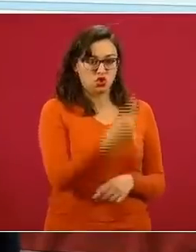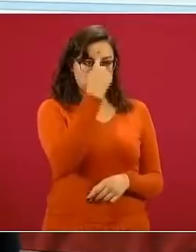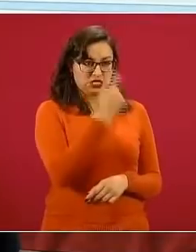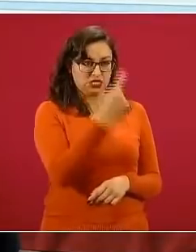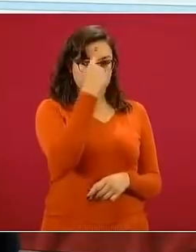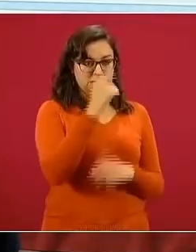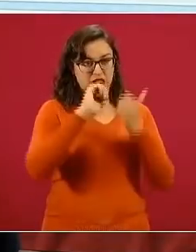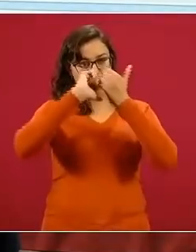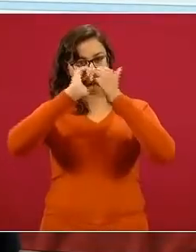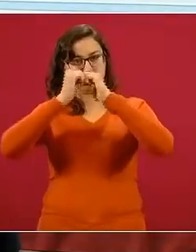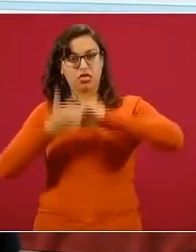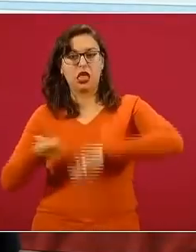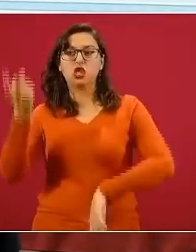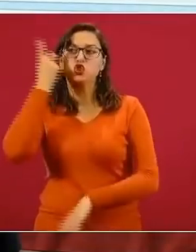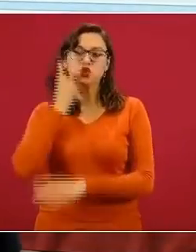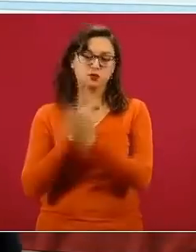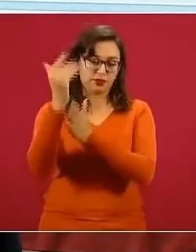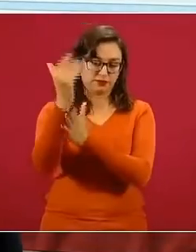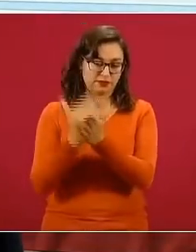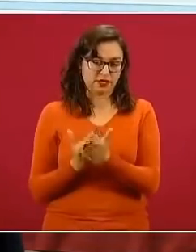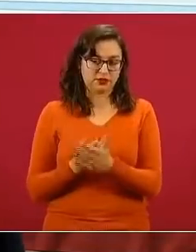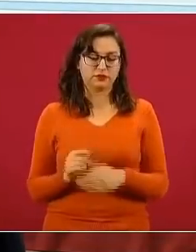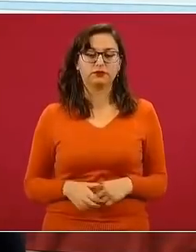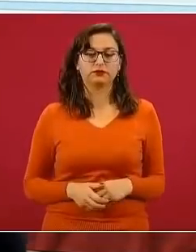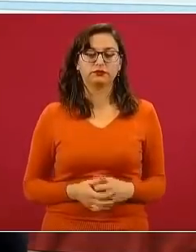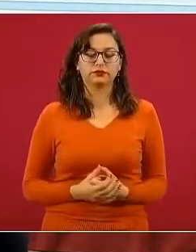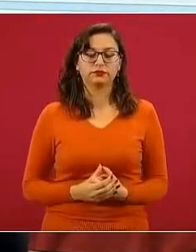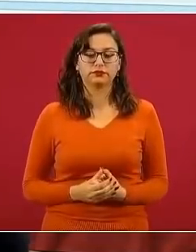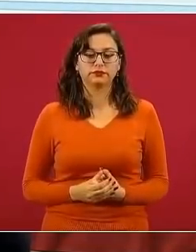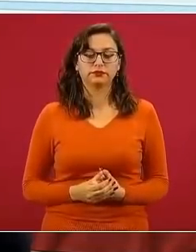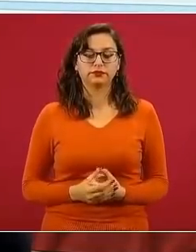sobre la salud de los niños. La siguiente, por favor.